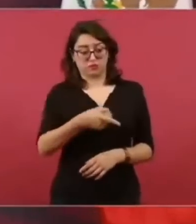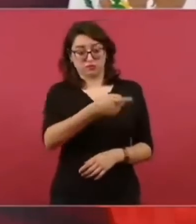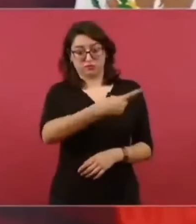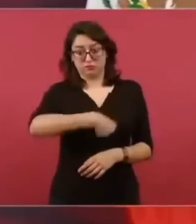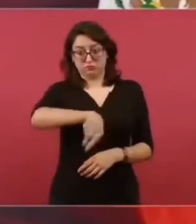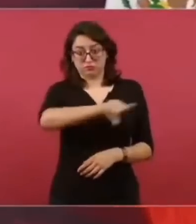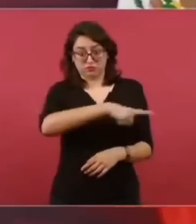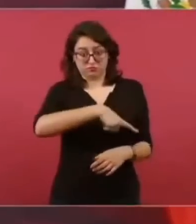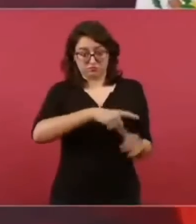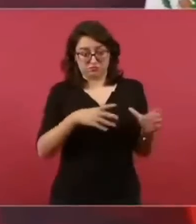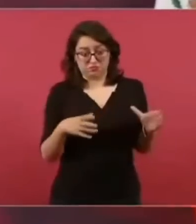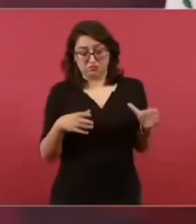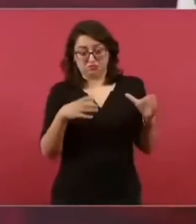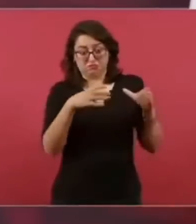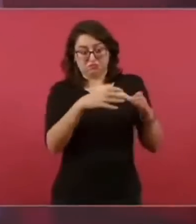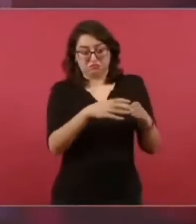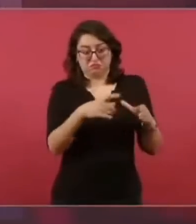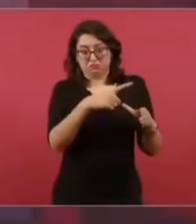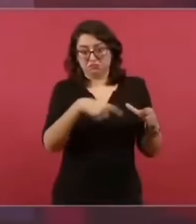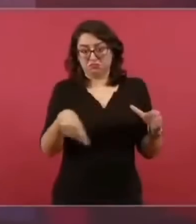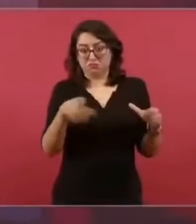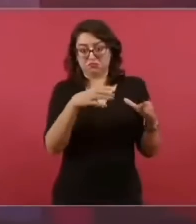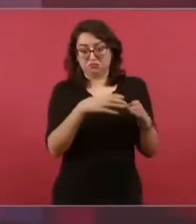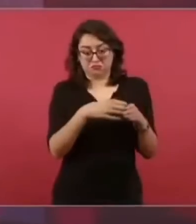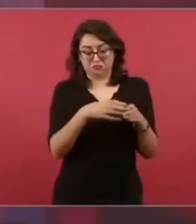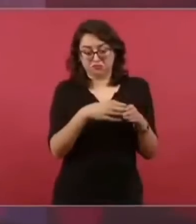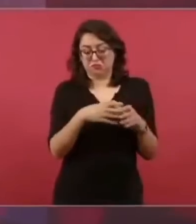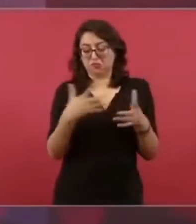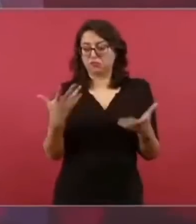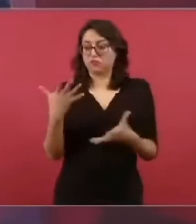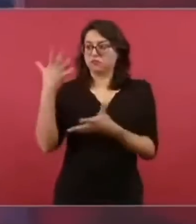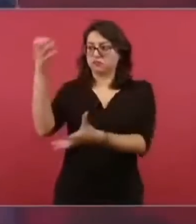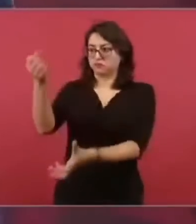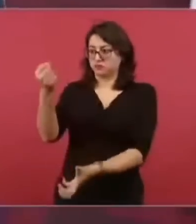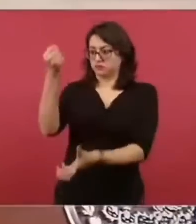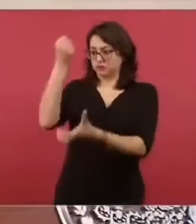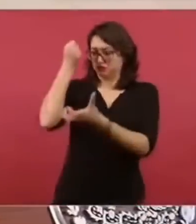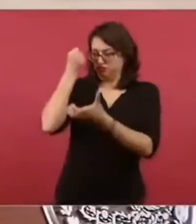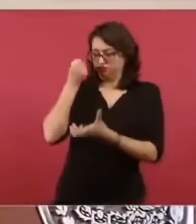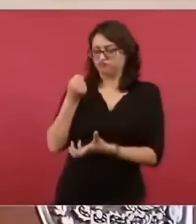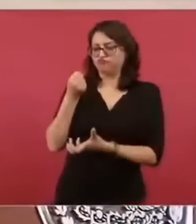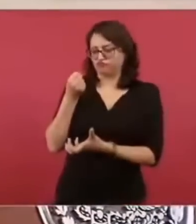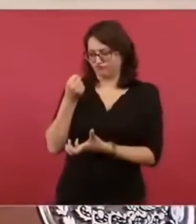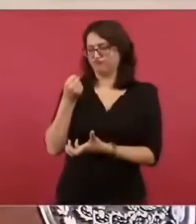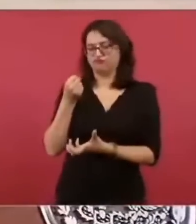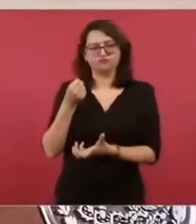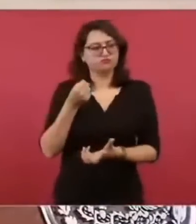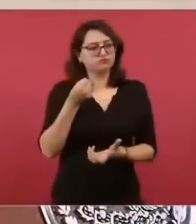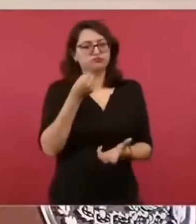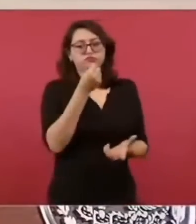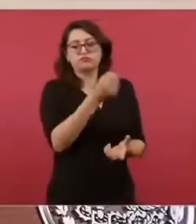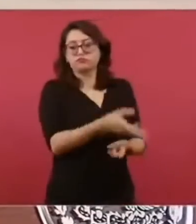todo lo destinaban a los de arriba. El presupuesto